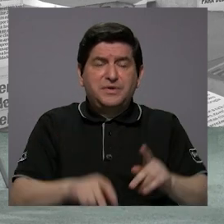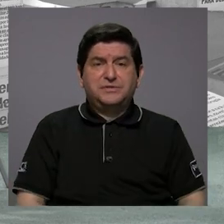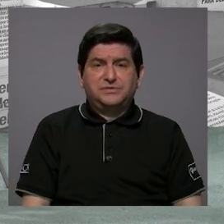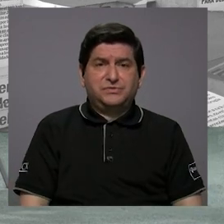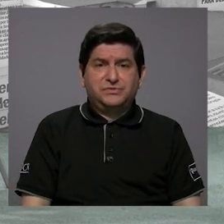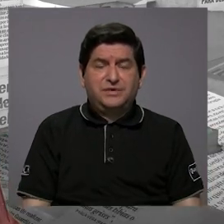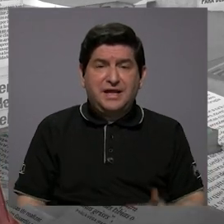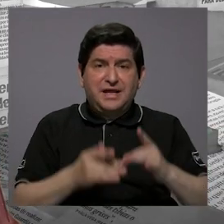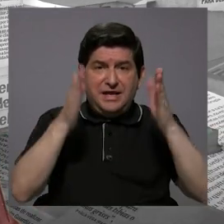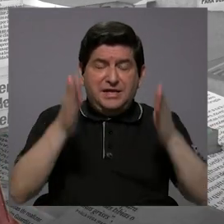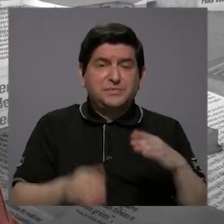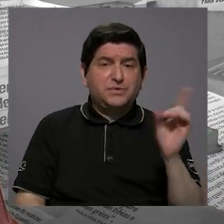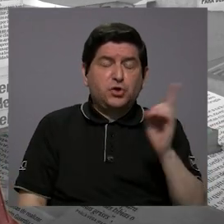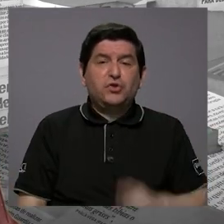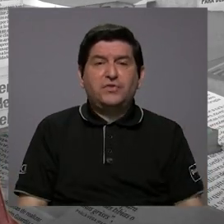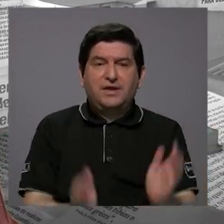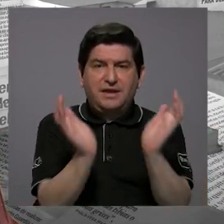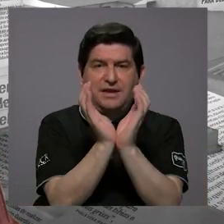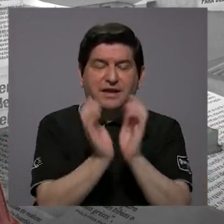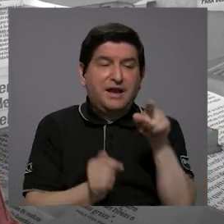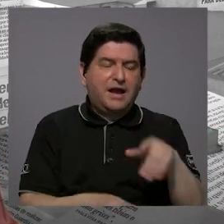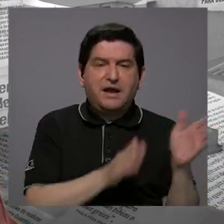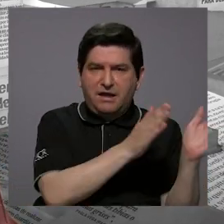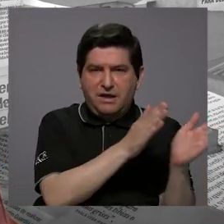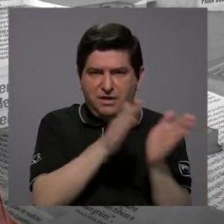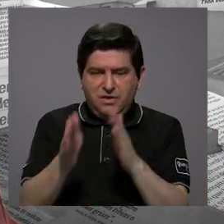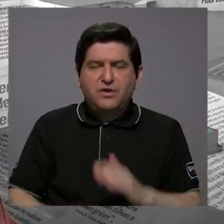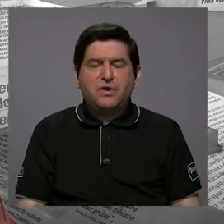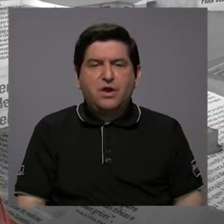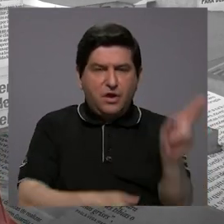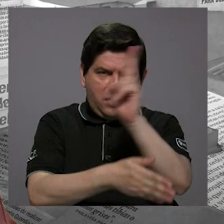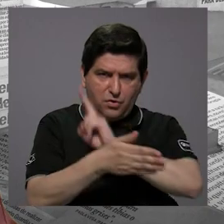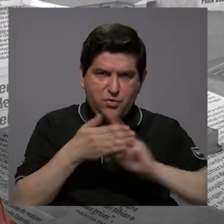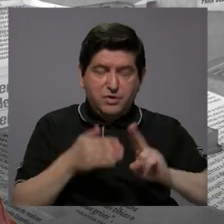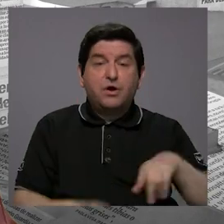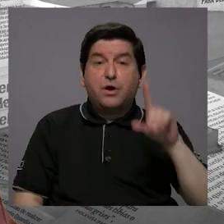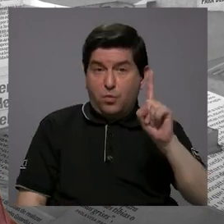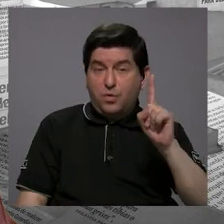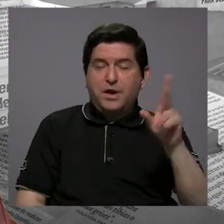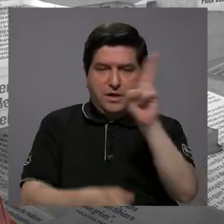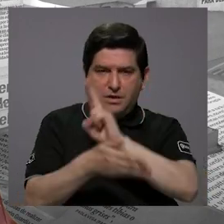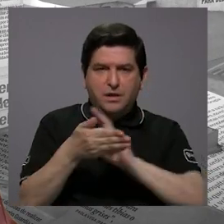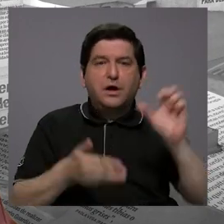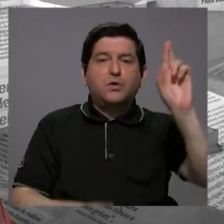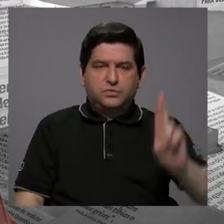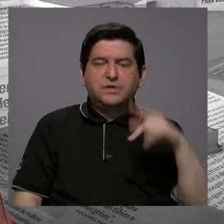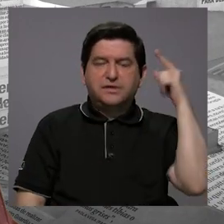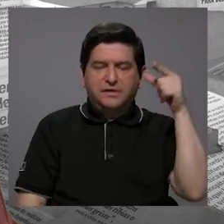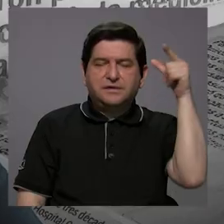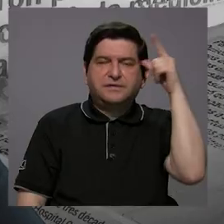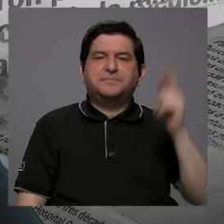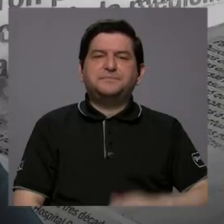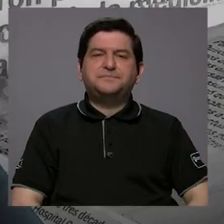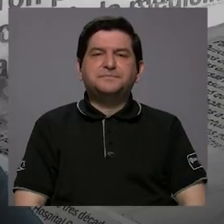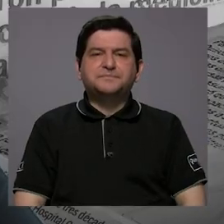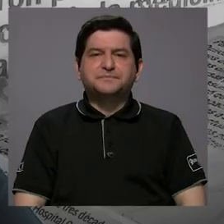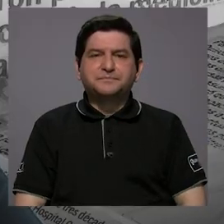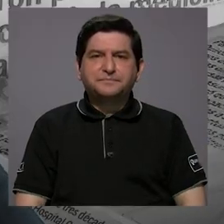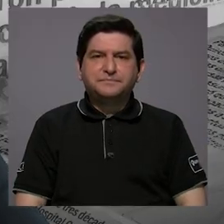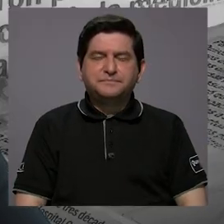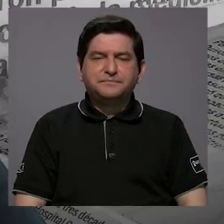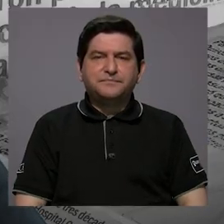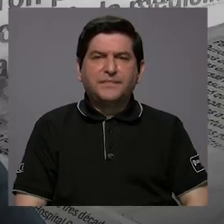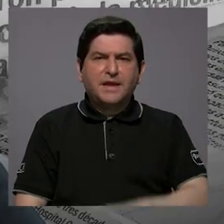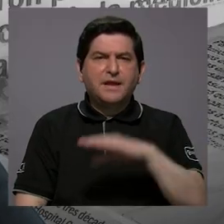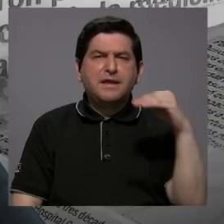están en la caja y es donde ellos reciben su educación a través de las universidades. Una de ellas, la Universidad de Costa Rica, por supuesto. ¿Cómo